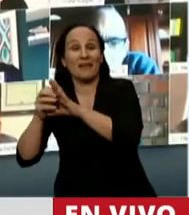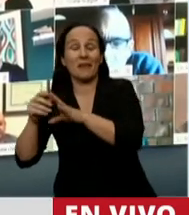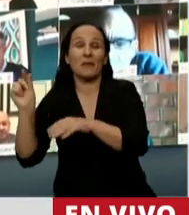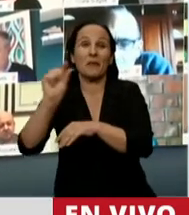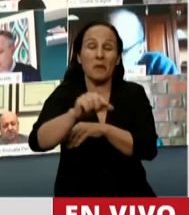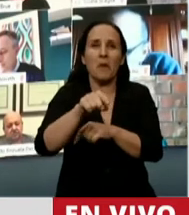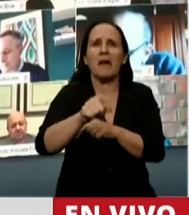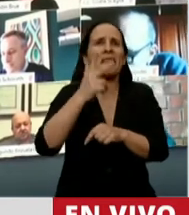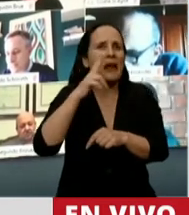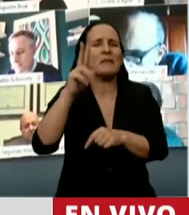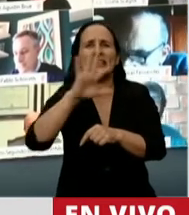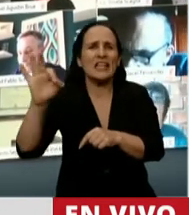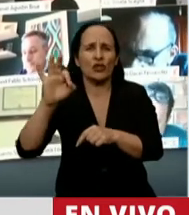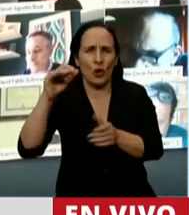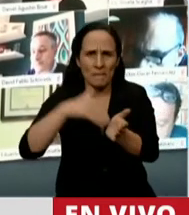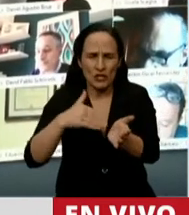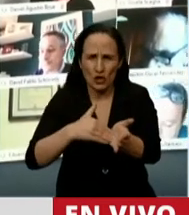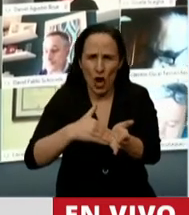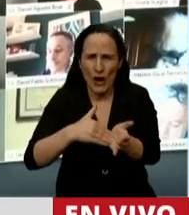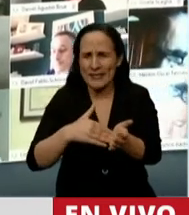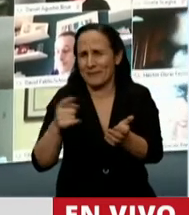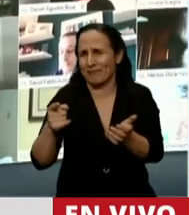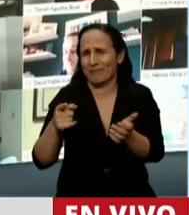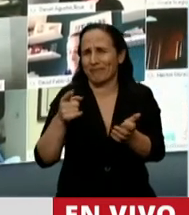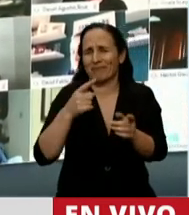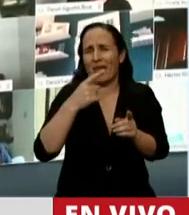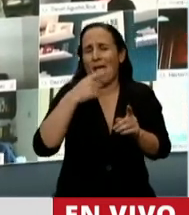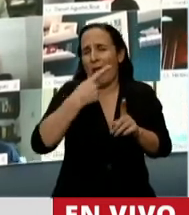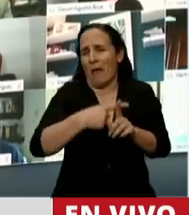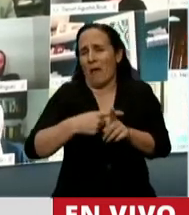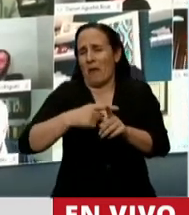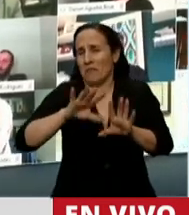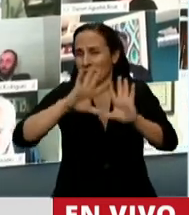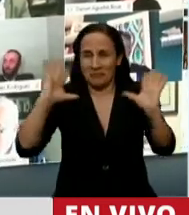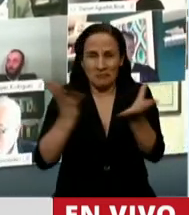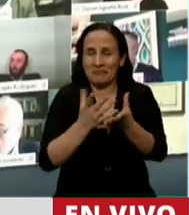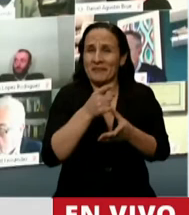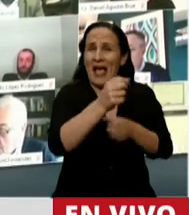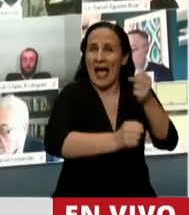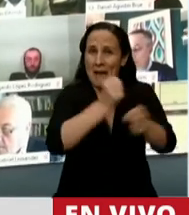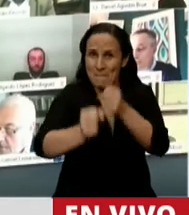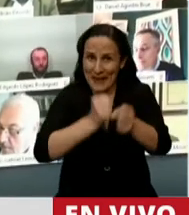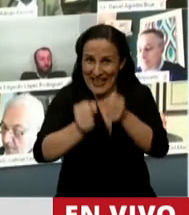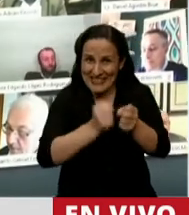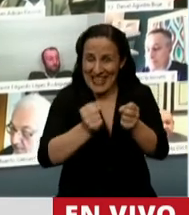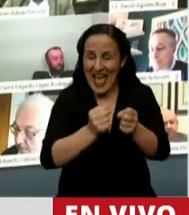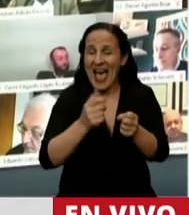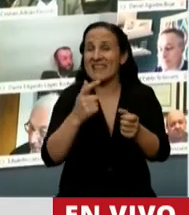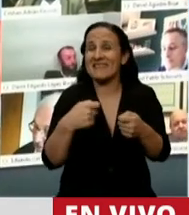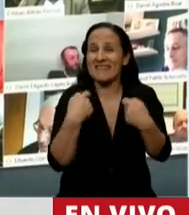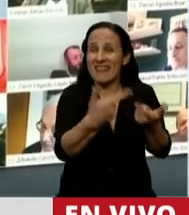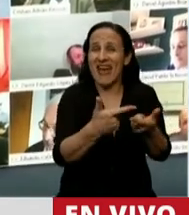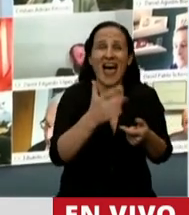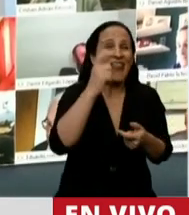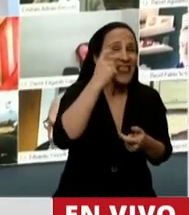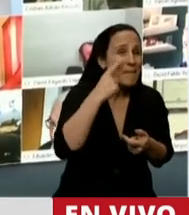.500 millones. Si repasamos números generales en asistencia a empresas, ya han llegado a Entre Ríos 10